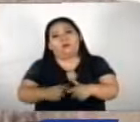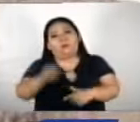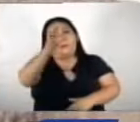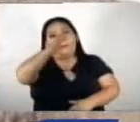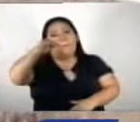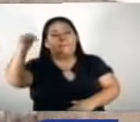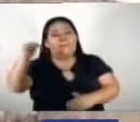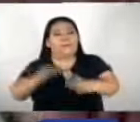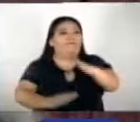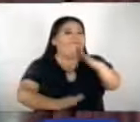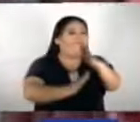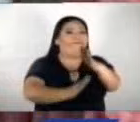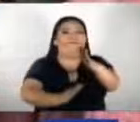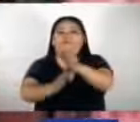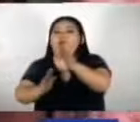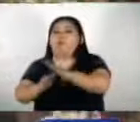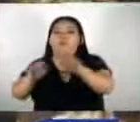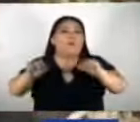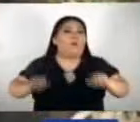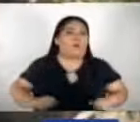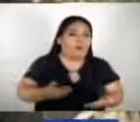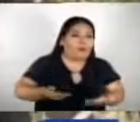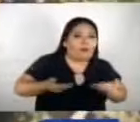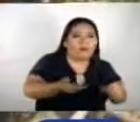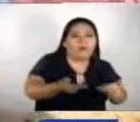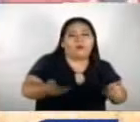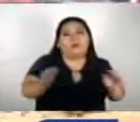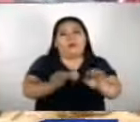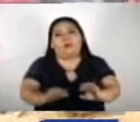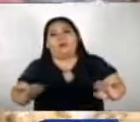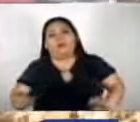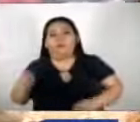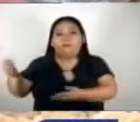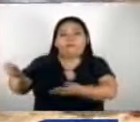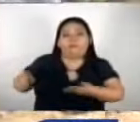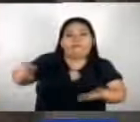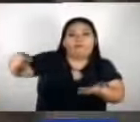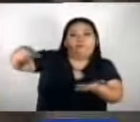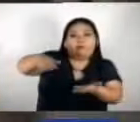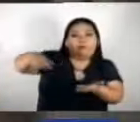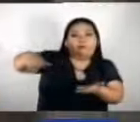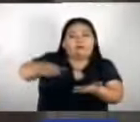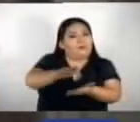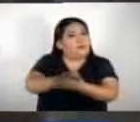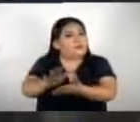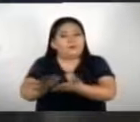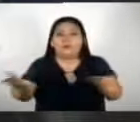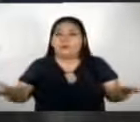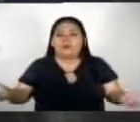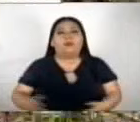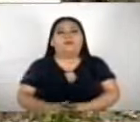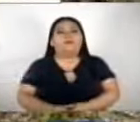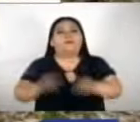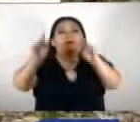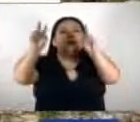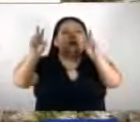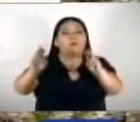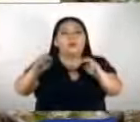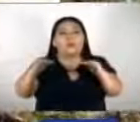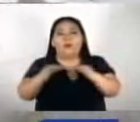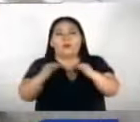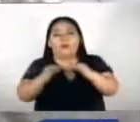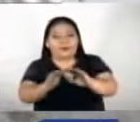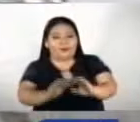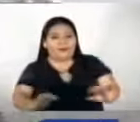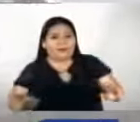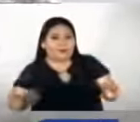limitados para invertir en la infancia y recurren a las remesas como una fuente para cubrir sus gastos. Otro aspecto que también atenta contra